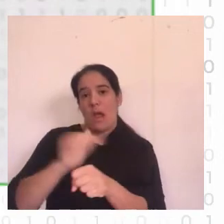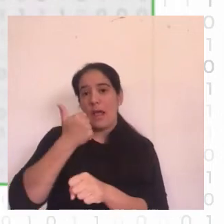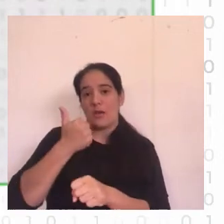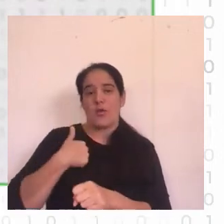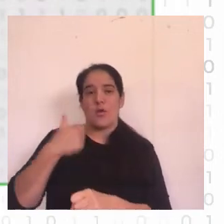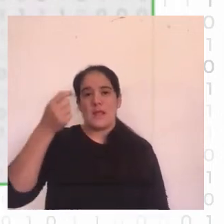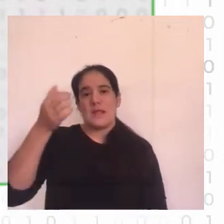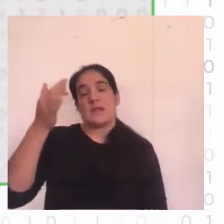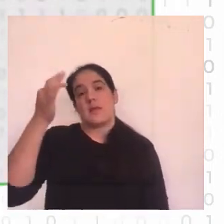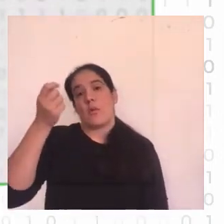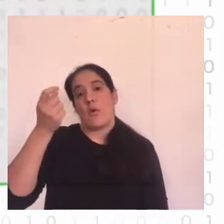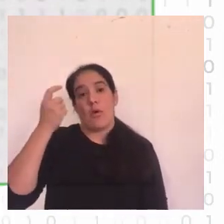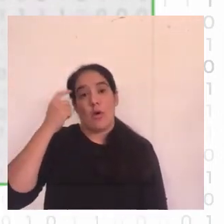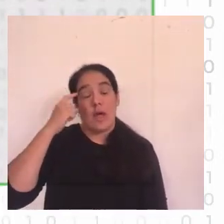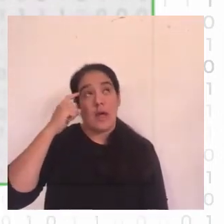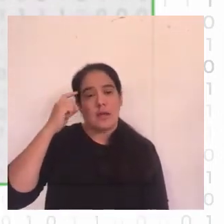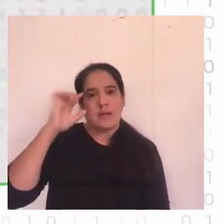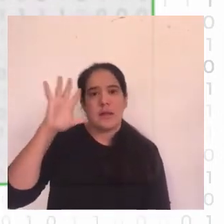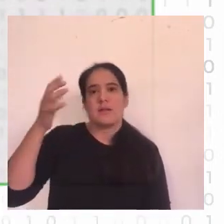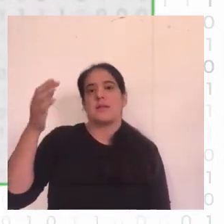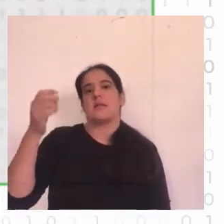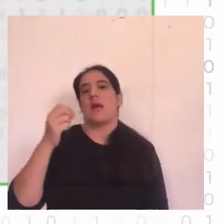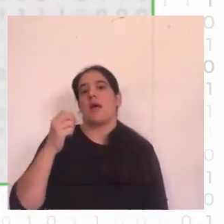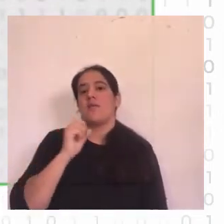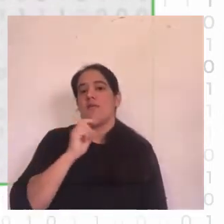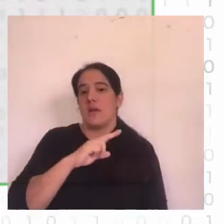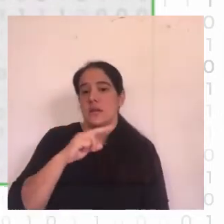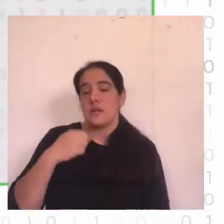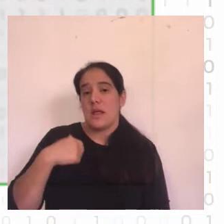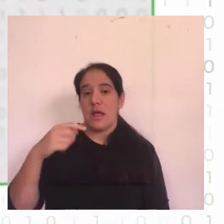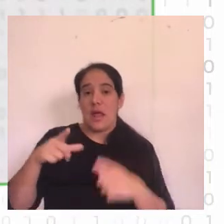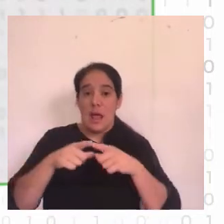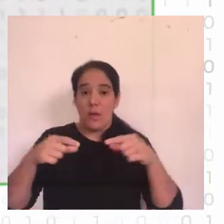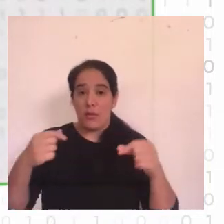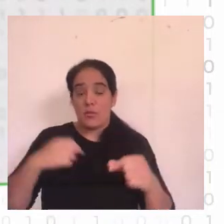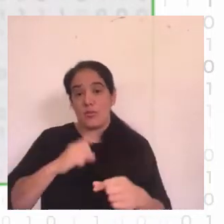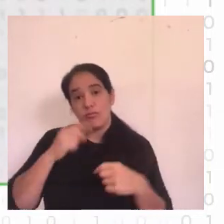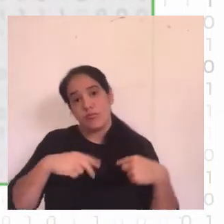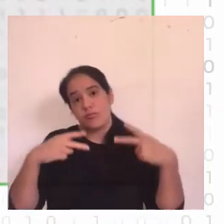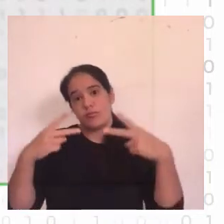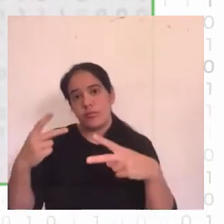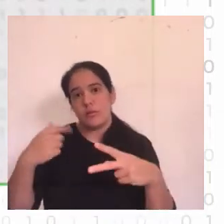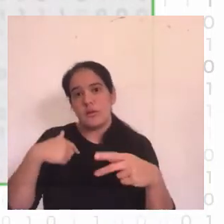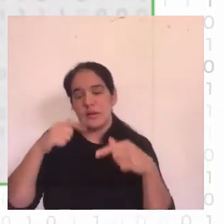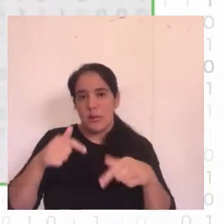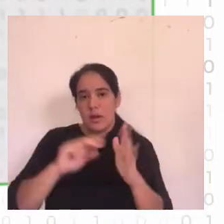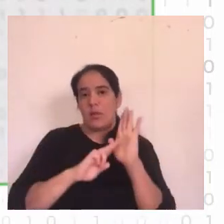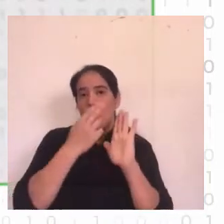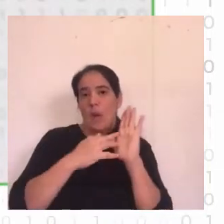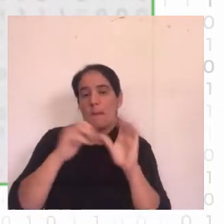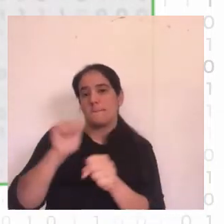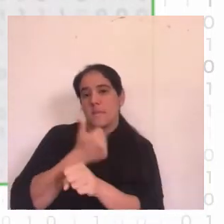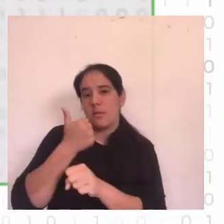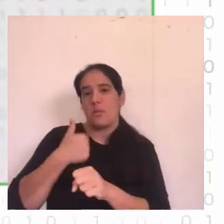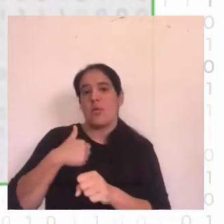machine learning ganó la jacatón del INE del Instituto Nacional de Estadística de Uruguay la mención en la parte de inteligencia artificial e machine